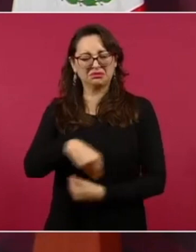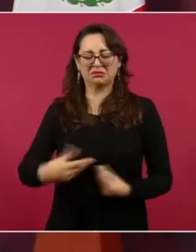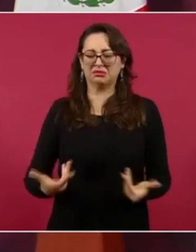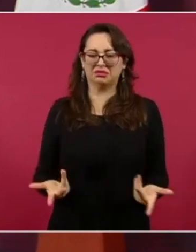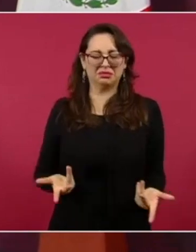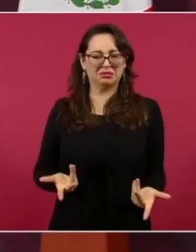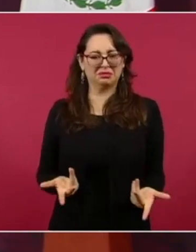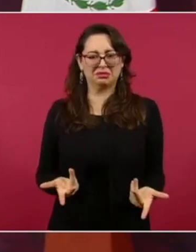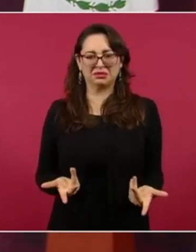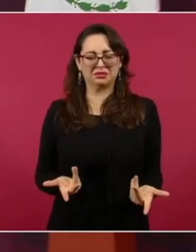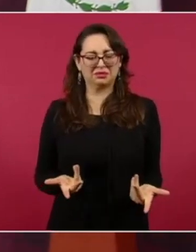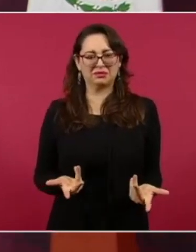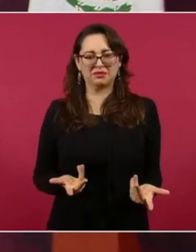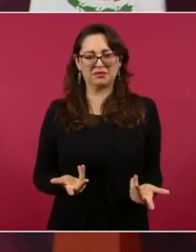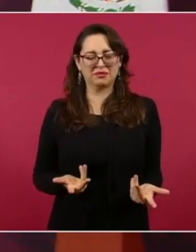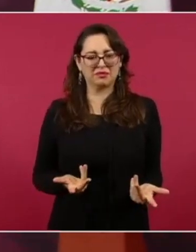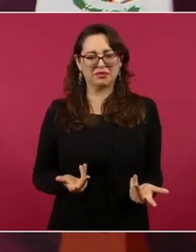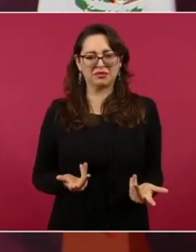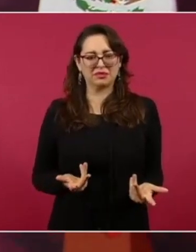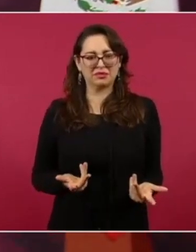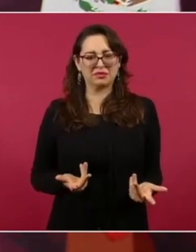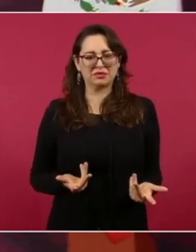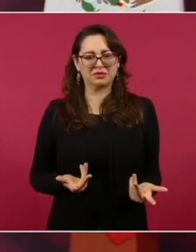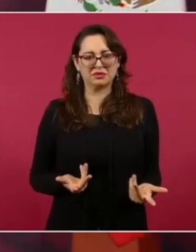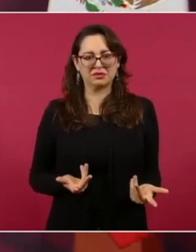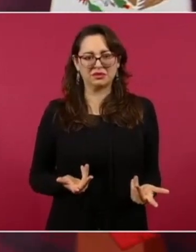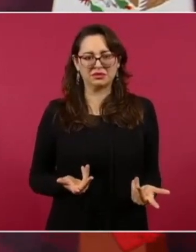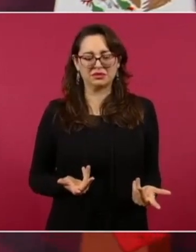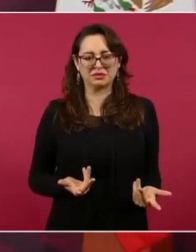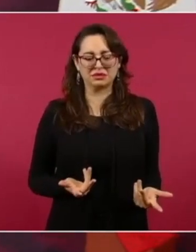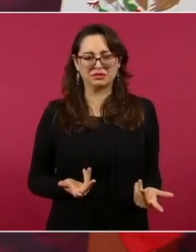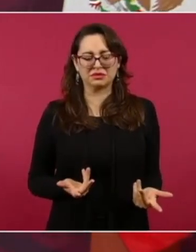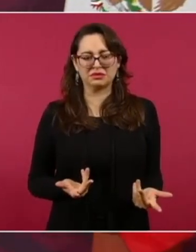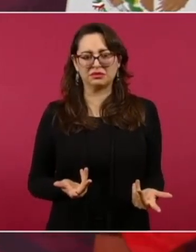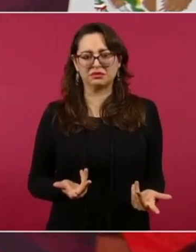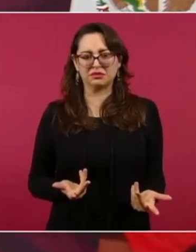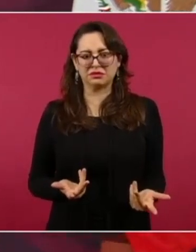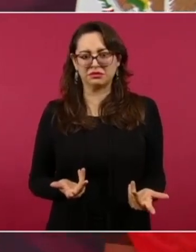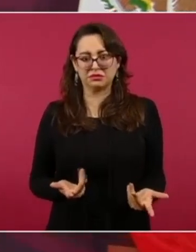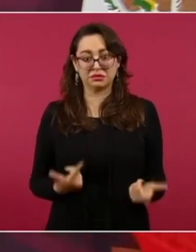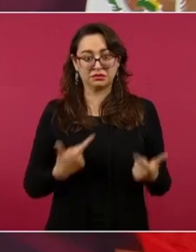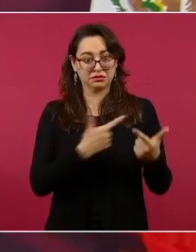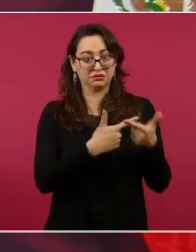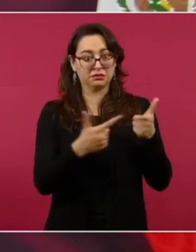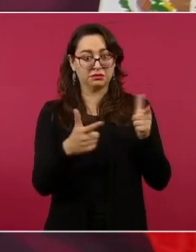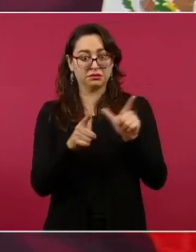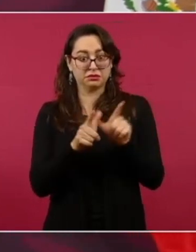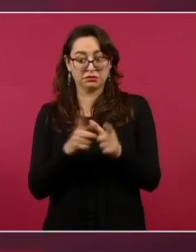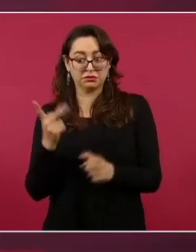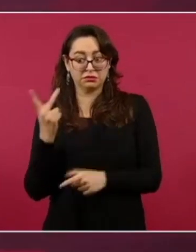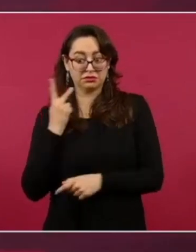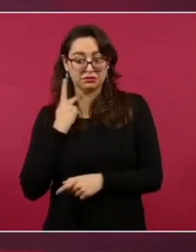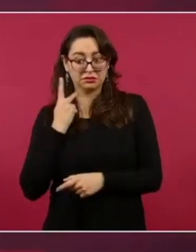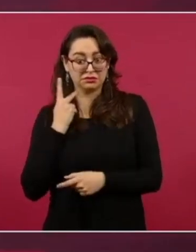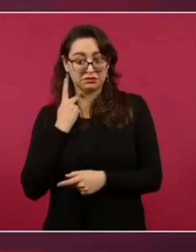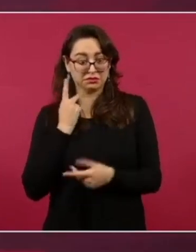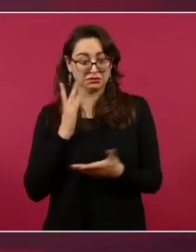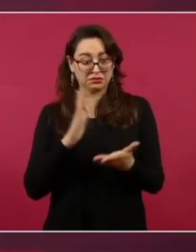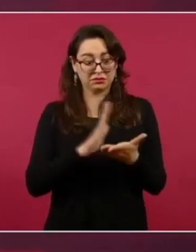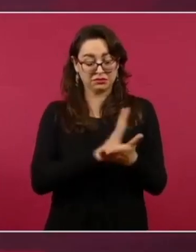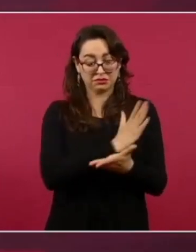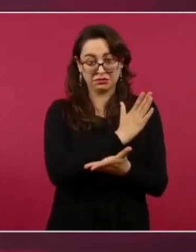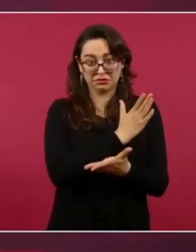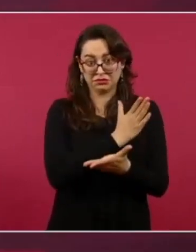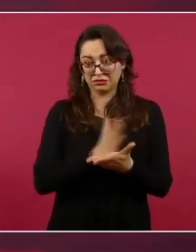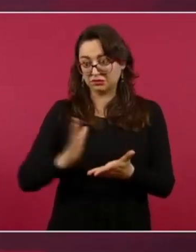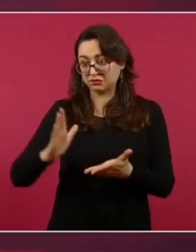¿Qué no cada partido tiene principios? ¿Qué